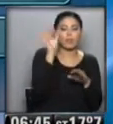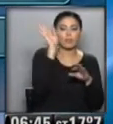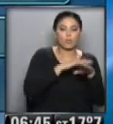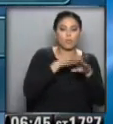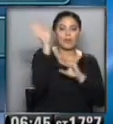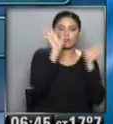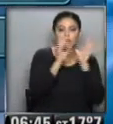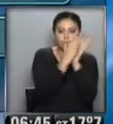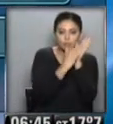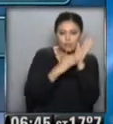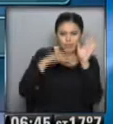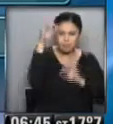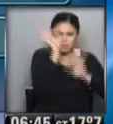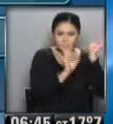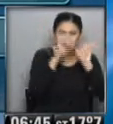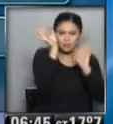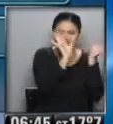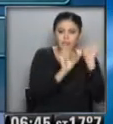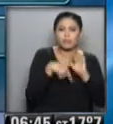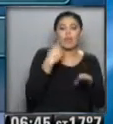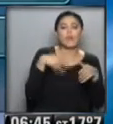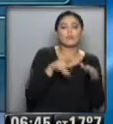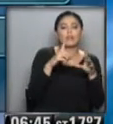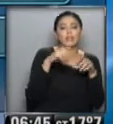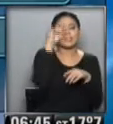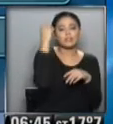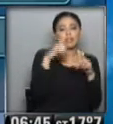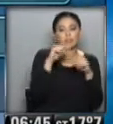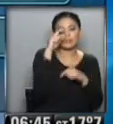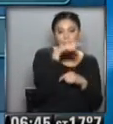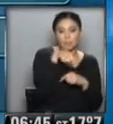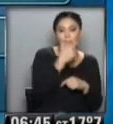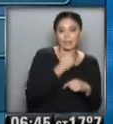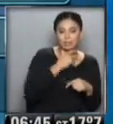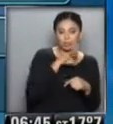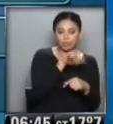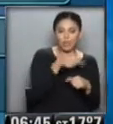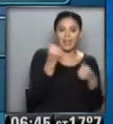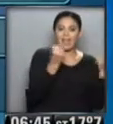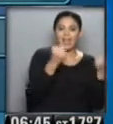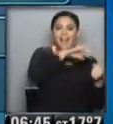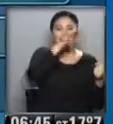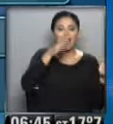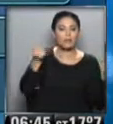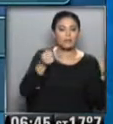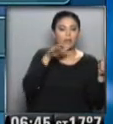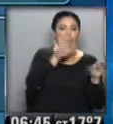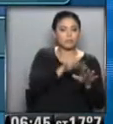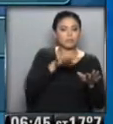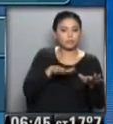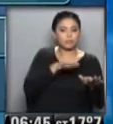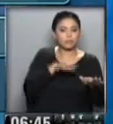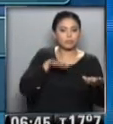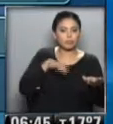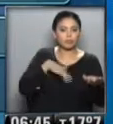cerrado este cruce internacional, reiteramos, Ruta Nacional 7, en Mendoza... ...hay varios camiones que ya están detenidos en el playón que tiene Vialidad Nacional...